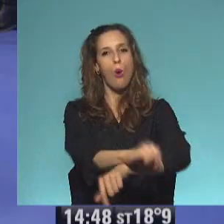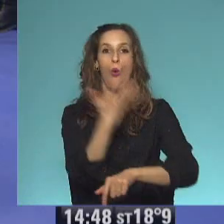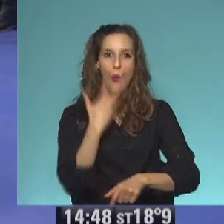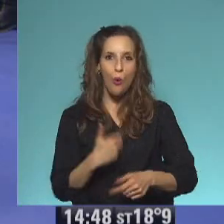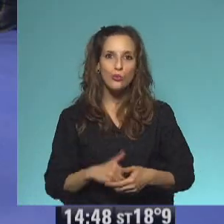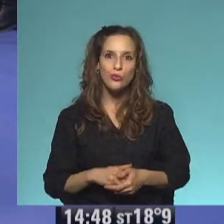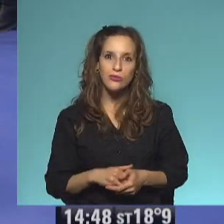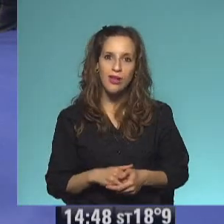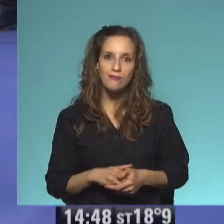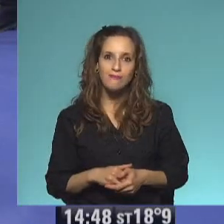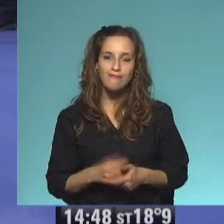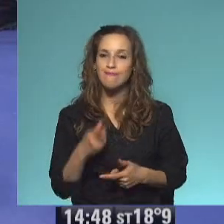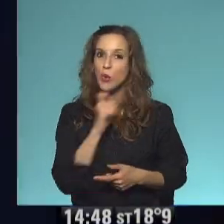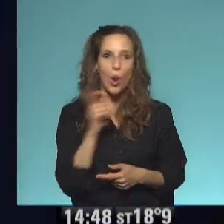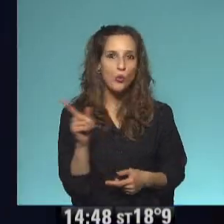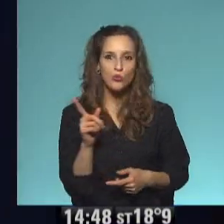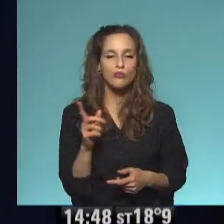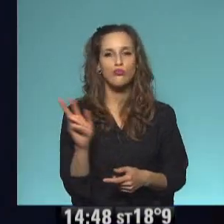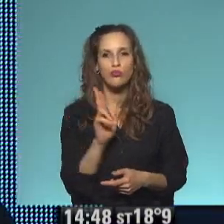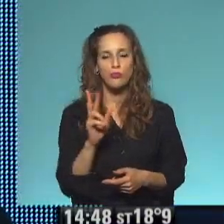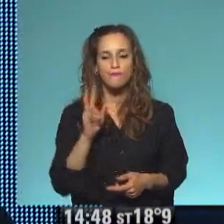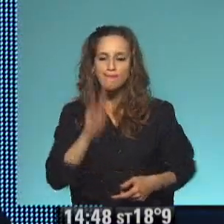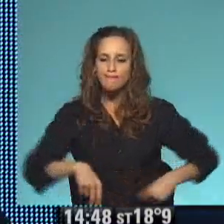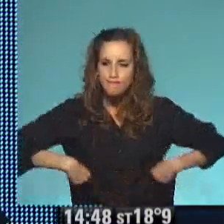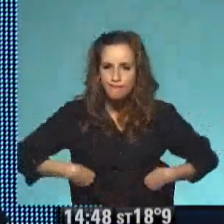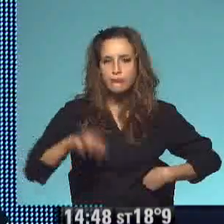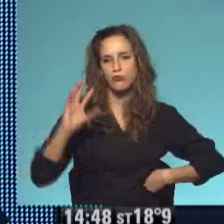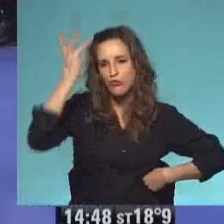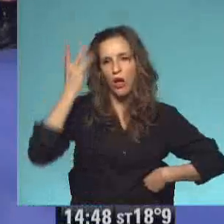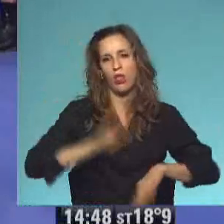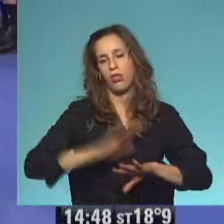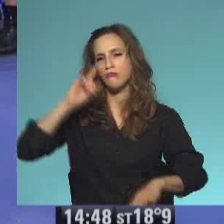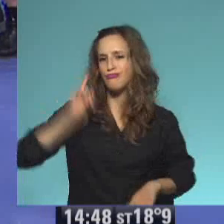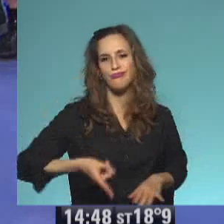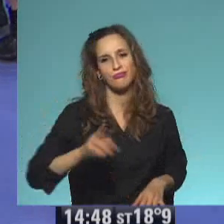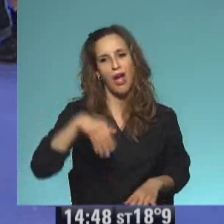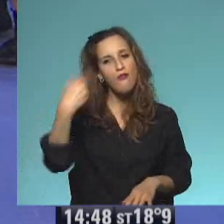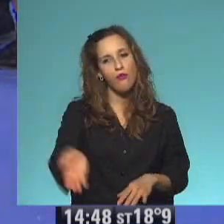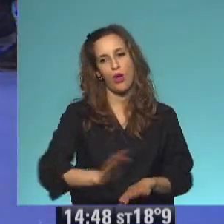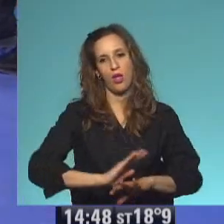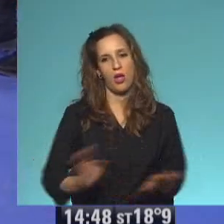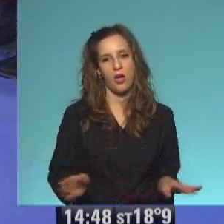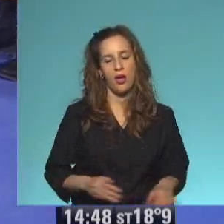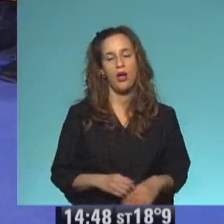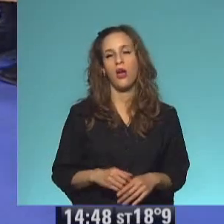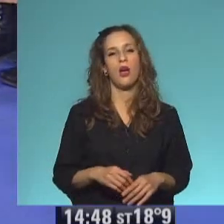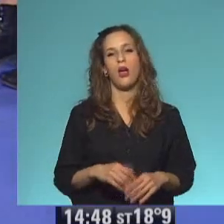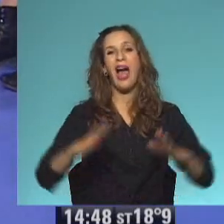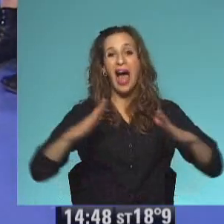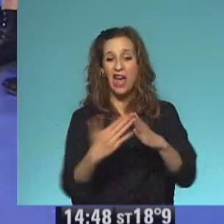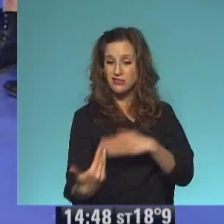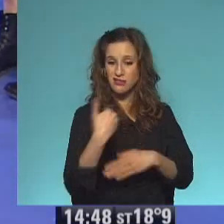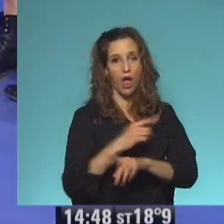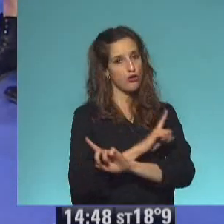gustó. No le gustó. Y lo mandó afuera al jardín. ¡Afuera! Bien, lo mandó al jardín y ahí entonces funcionó esto de cambiarlo de color a verde.